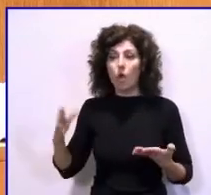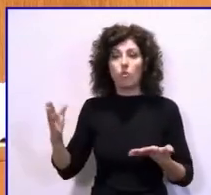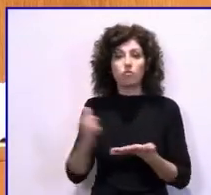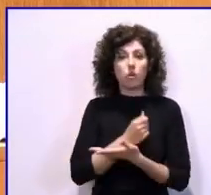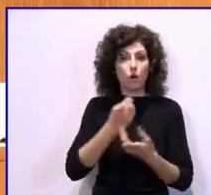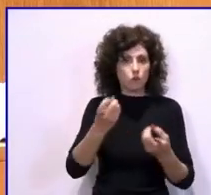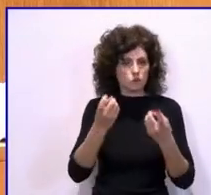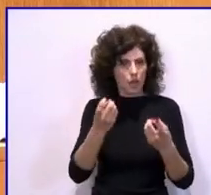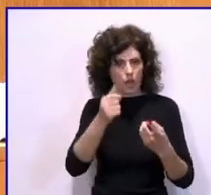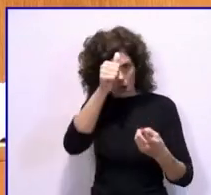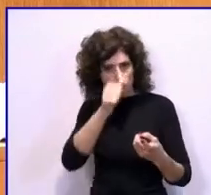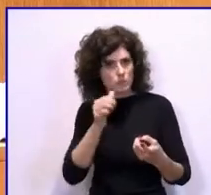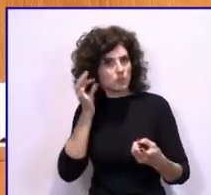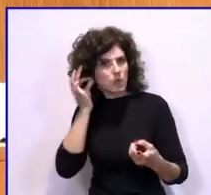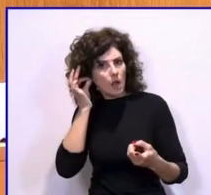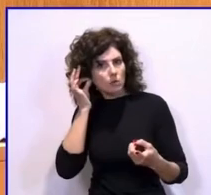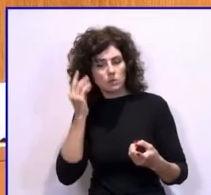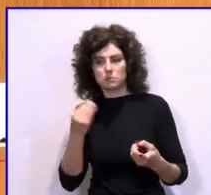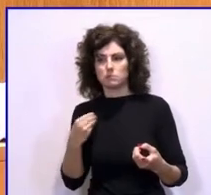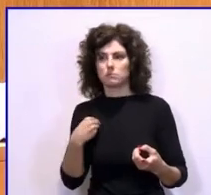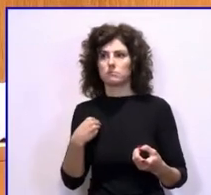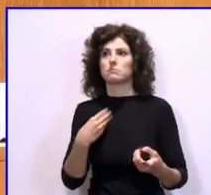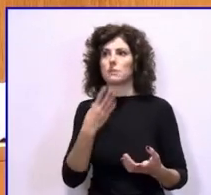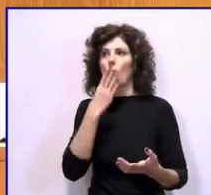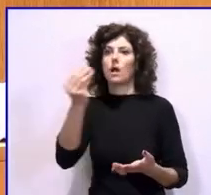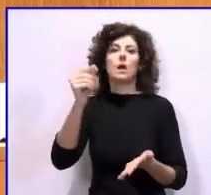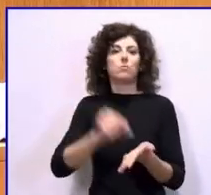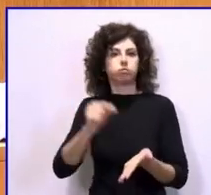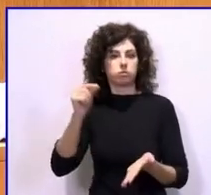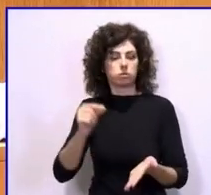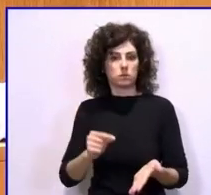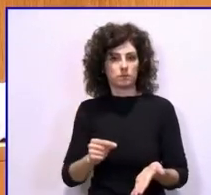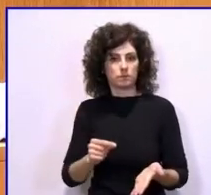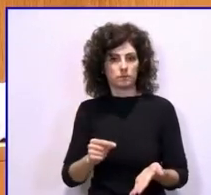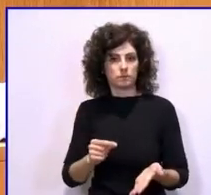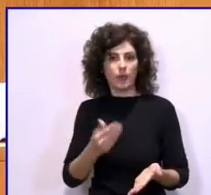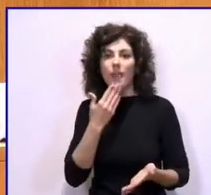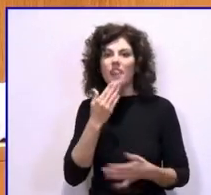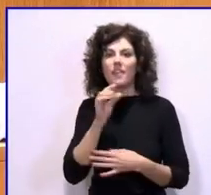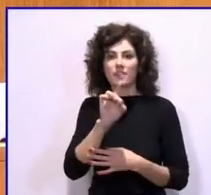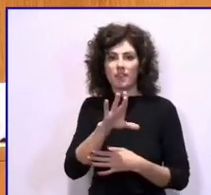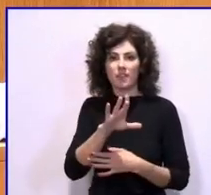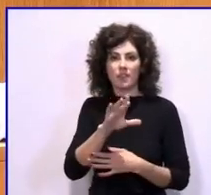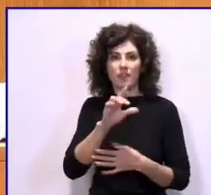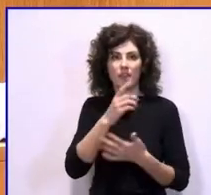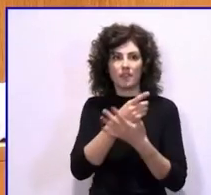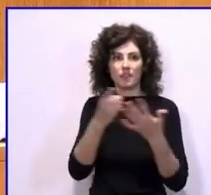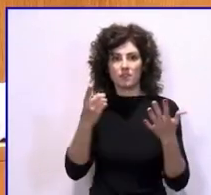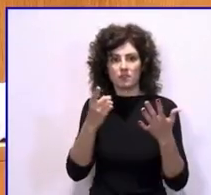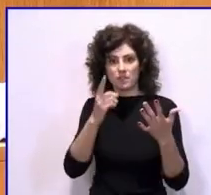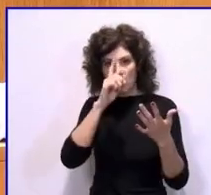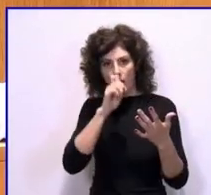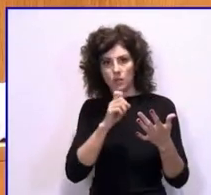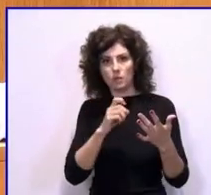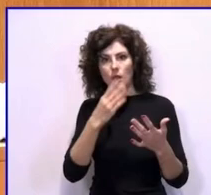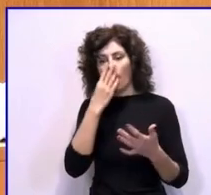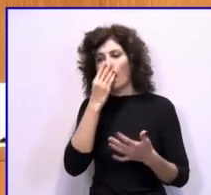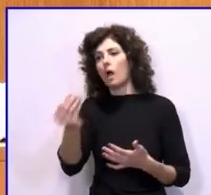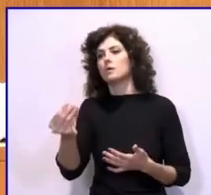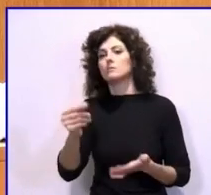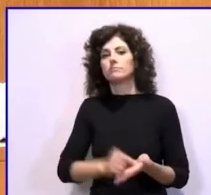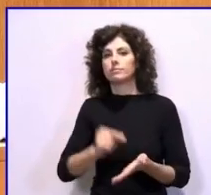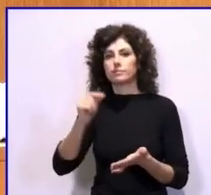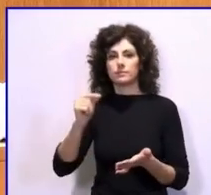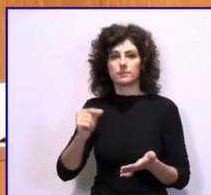alumnas que nos preguntaron, lo entendieron a la primera. Alumnado de 15 años, de 16 años, comprendieron a la primera